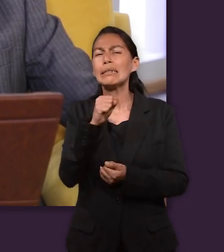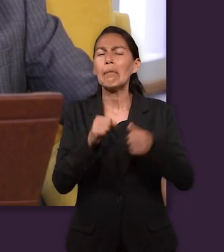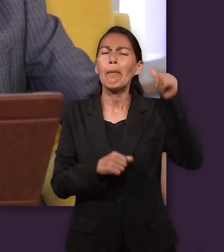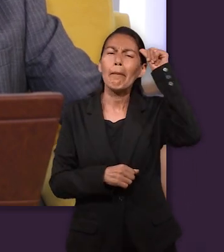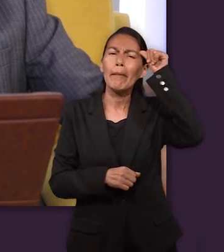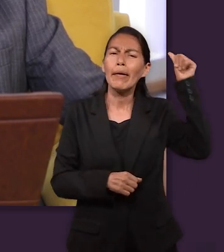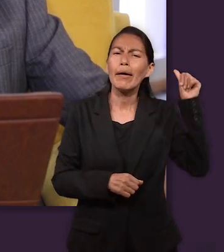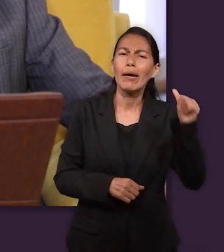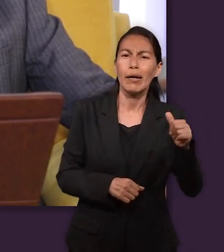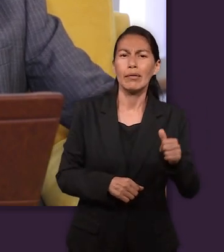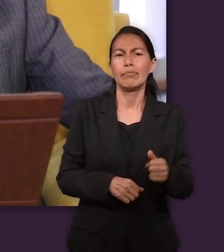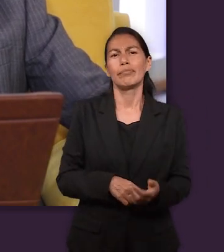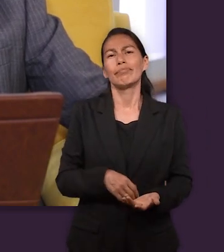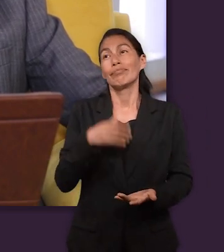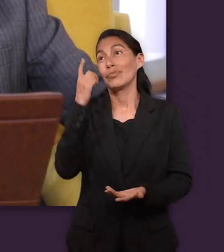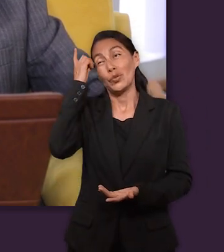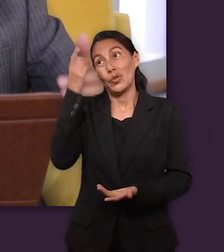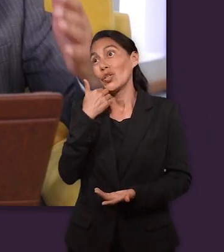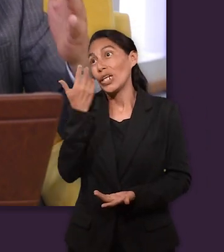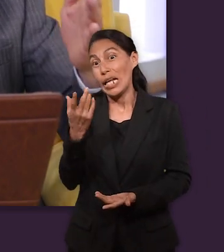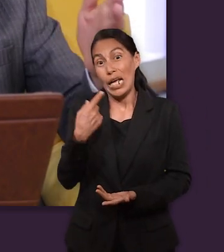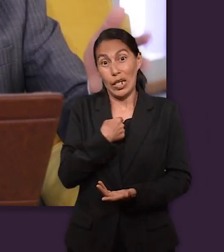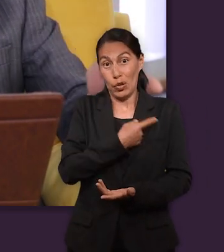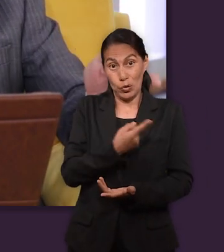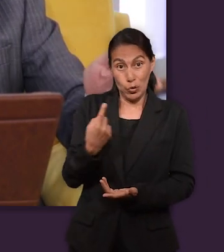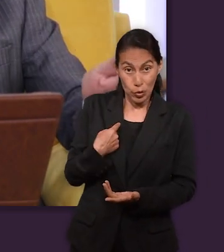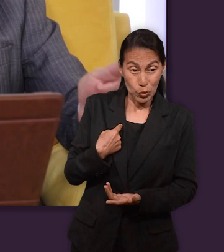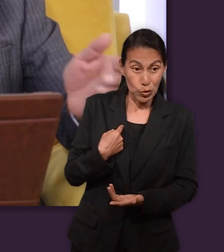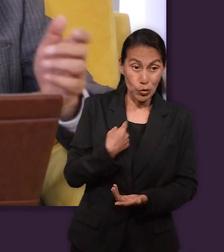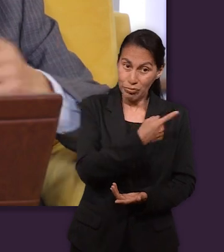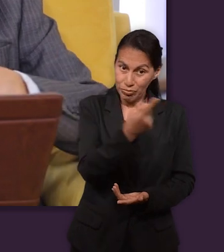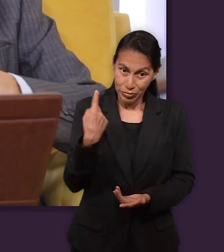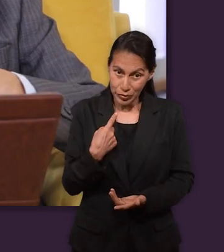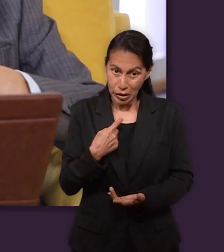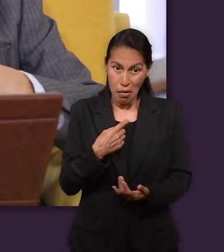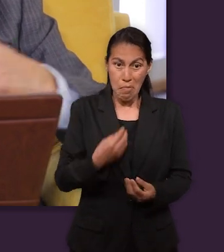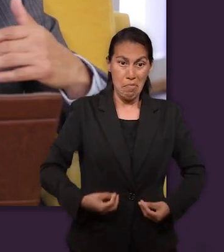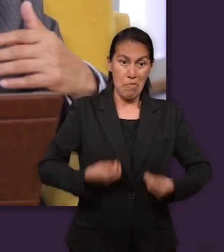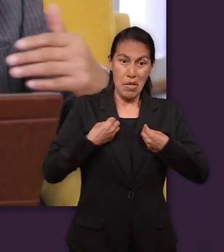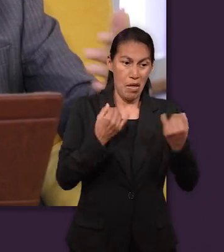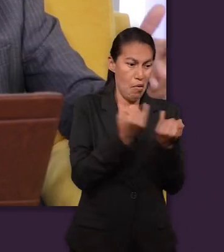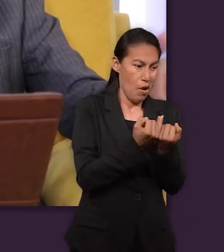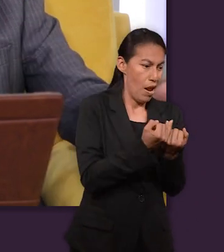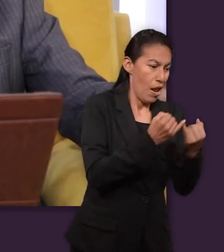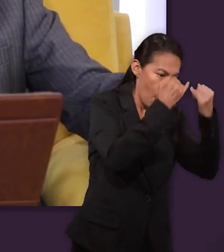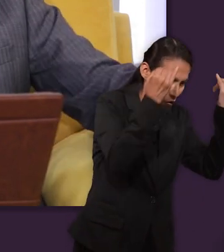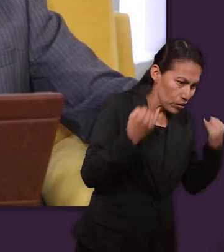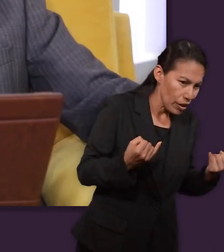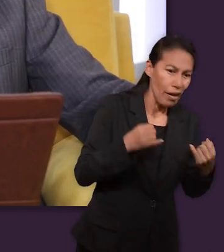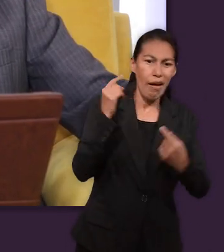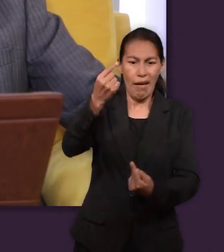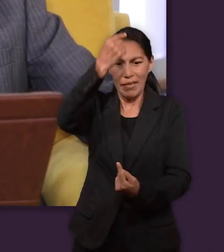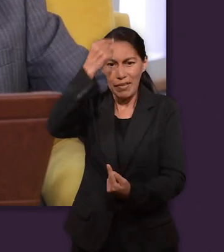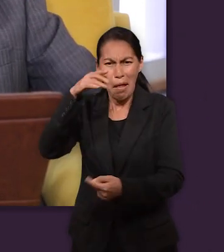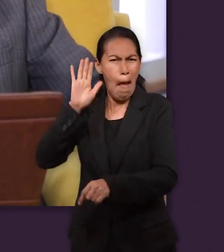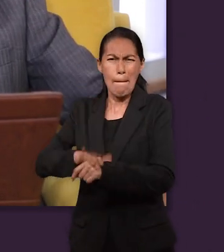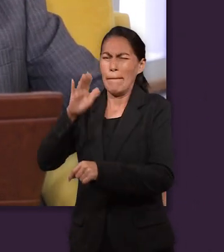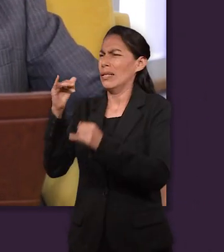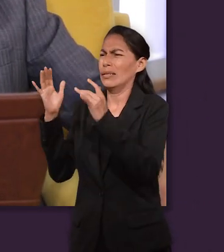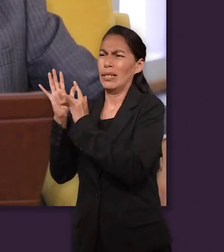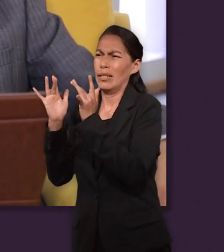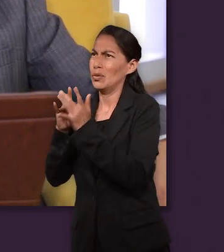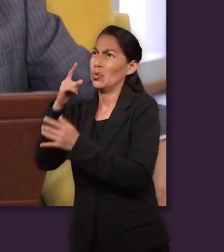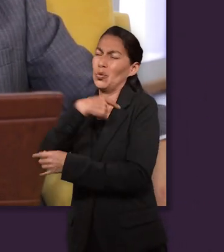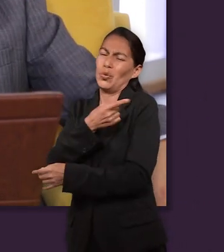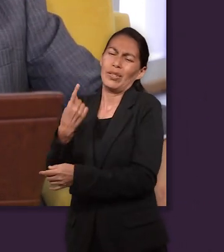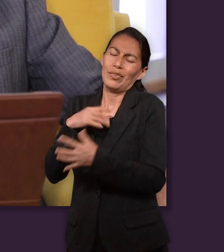nosotros podamos tener una vida semejante a la de José o de Daniel y desde luego semejante a la de nuestro Señor y